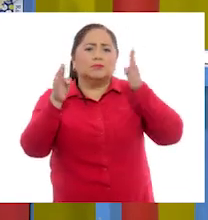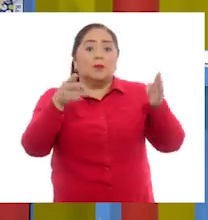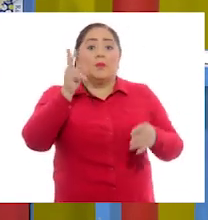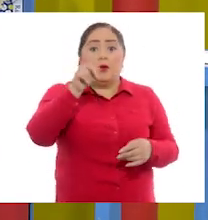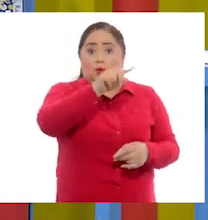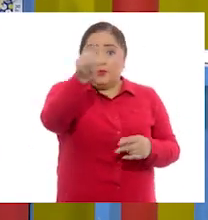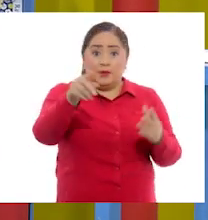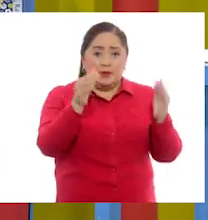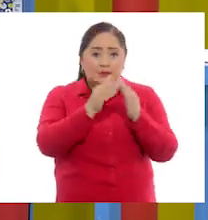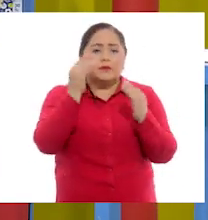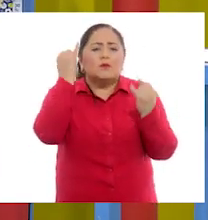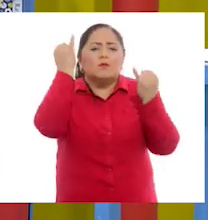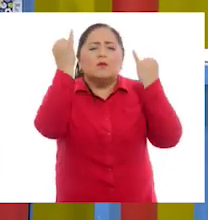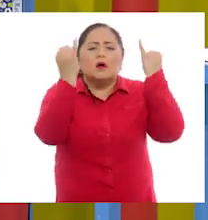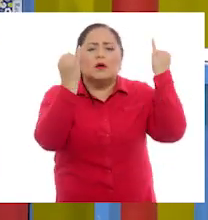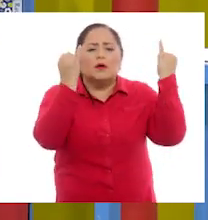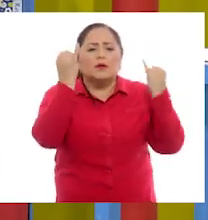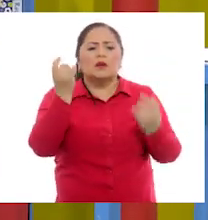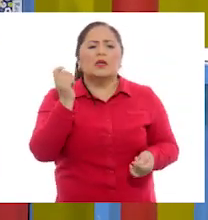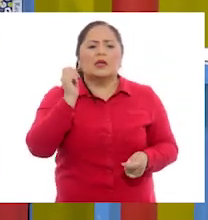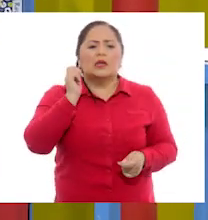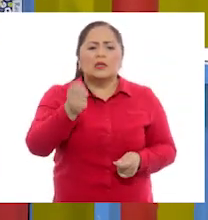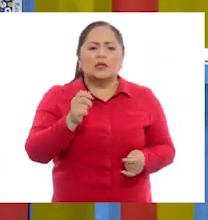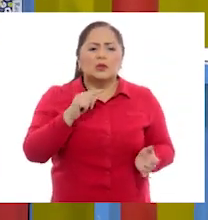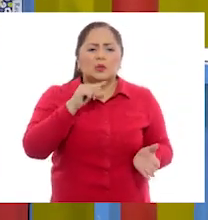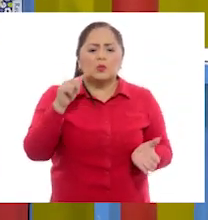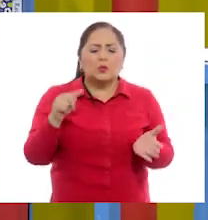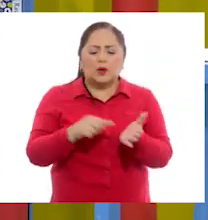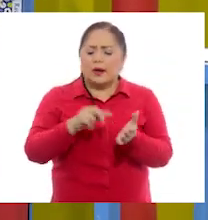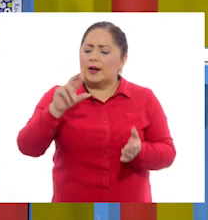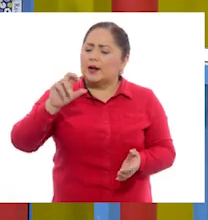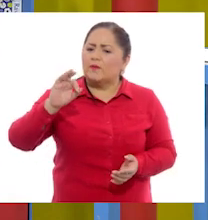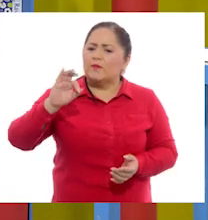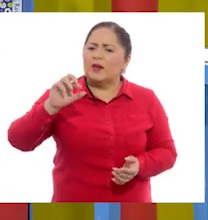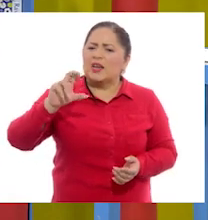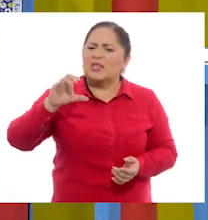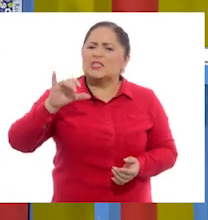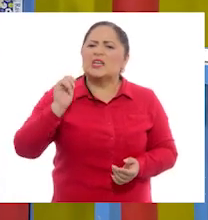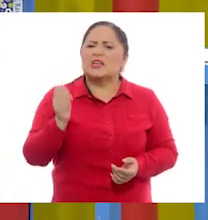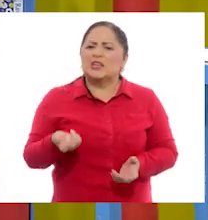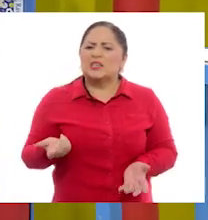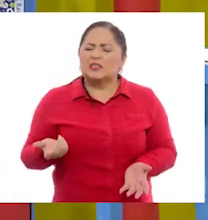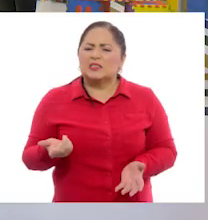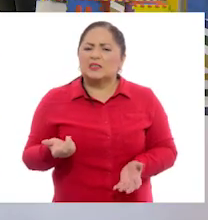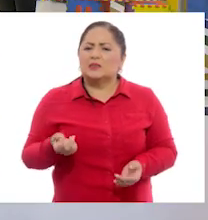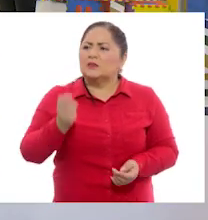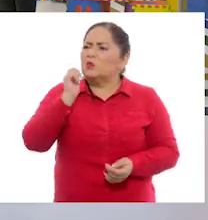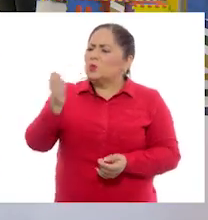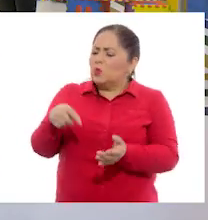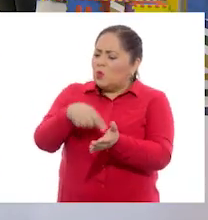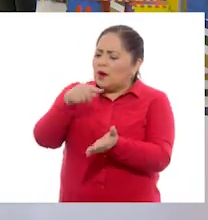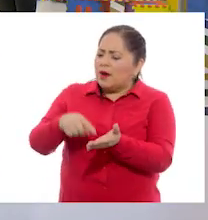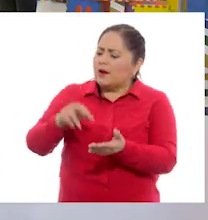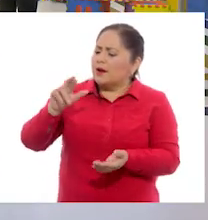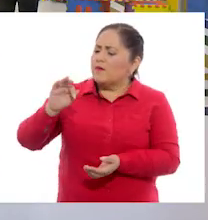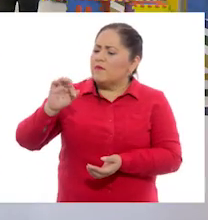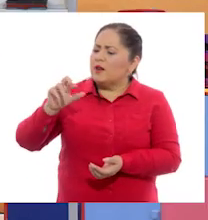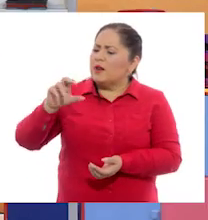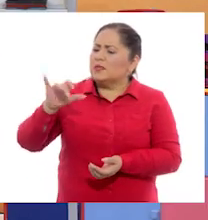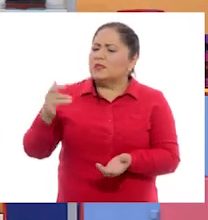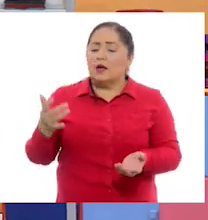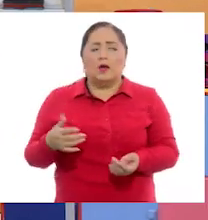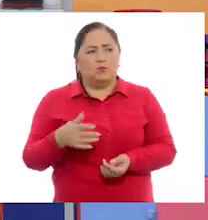¿Ustedes en casa se imaginan qué es un lugar de referencia? ¿Qué será? Tú Pili, ¿para ti qué es un lugar de referencia?